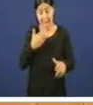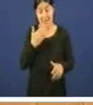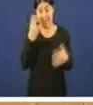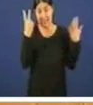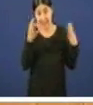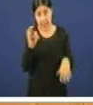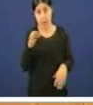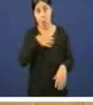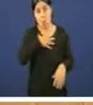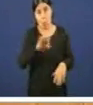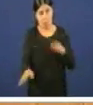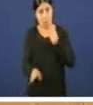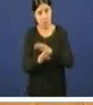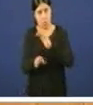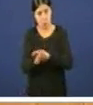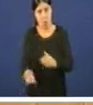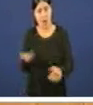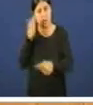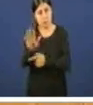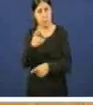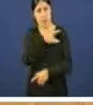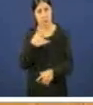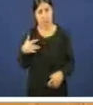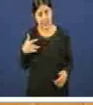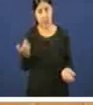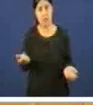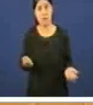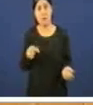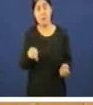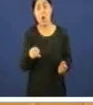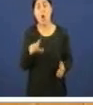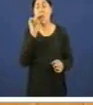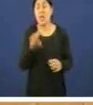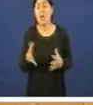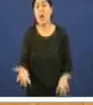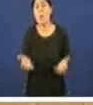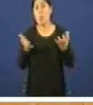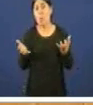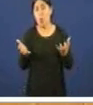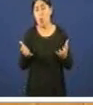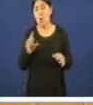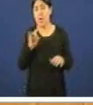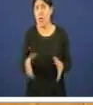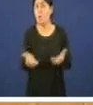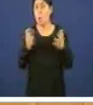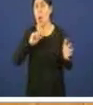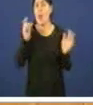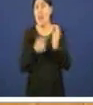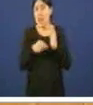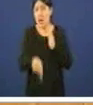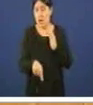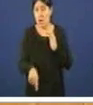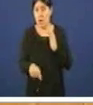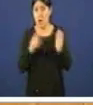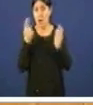puidesen seguir o frente das caixas pero quen aprobou neste Parlamento unha lei que reformaba